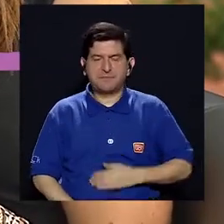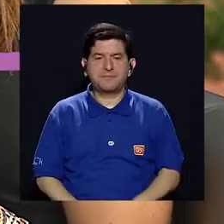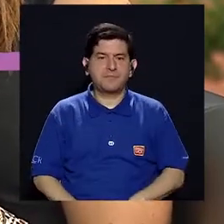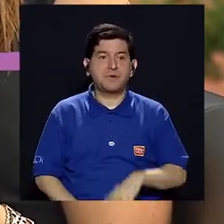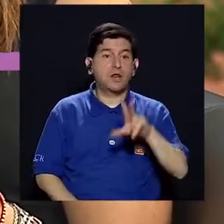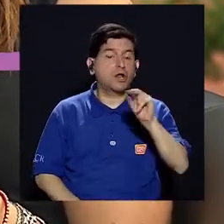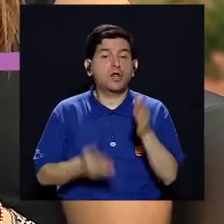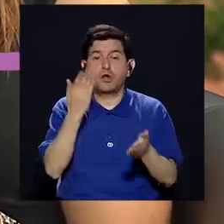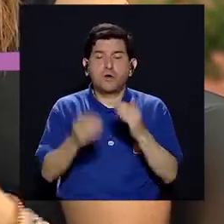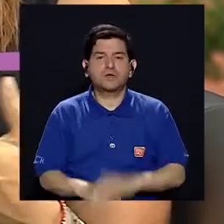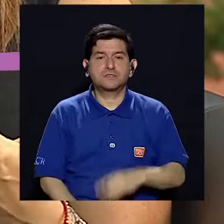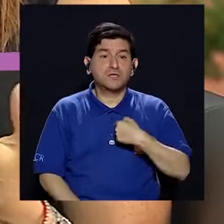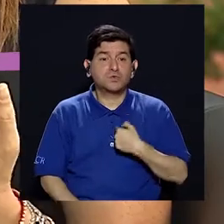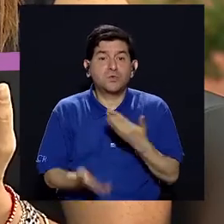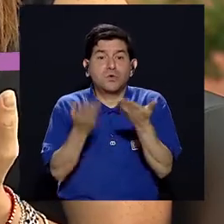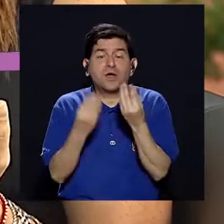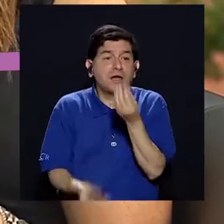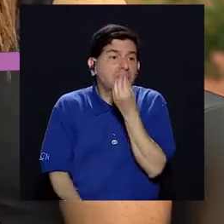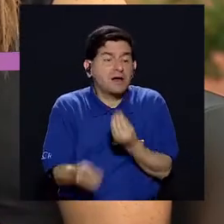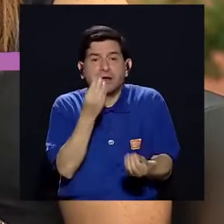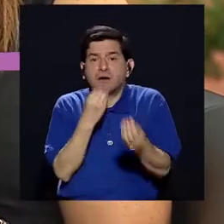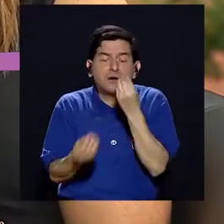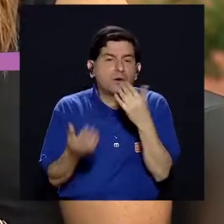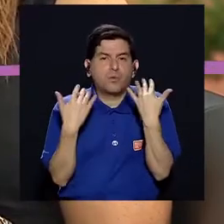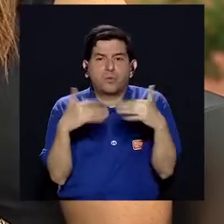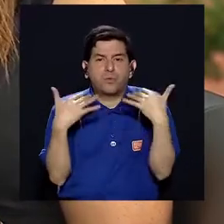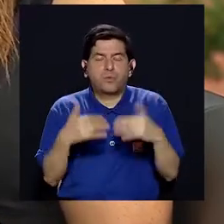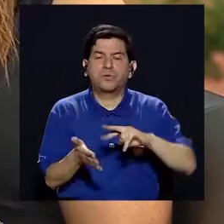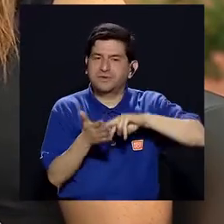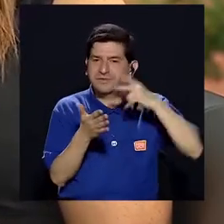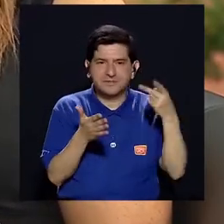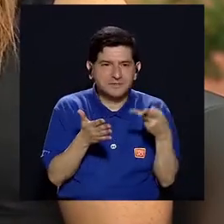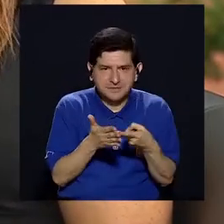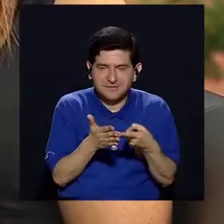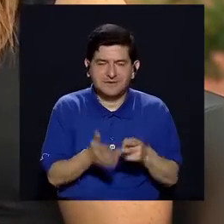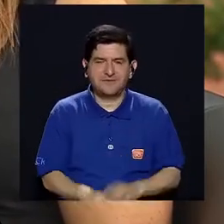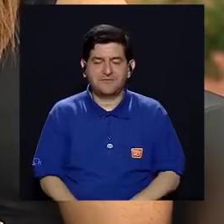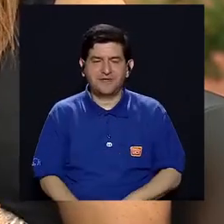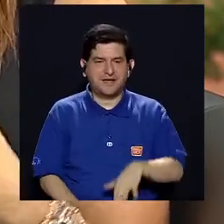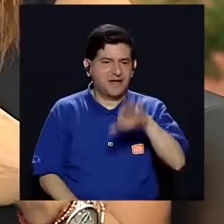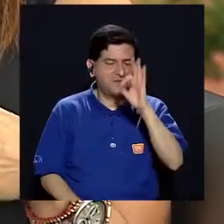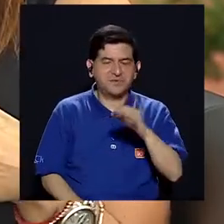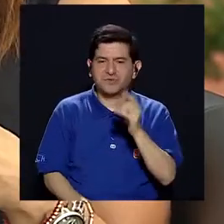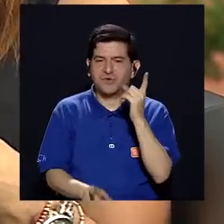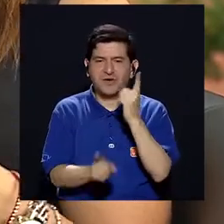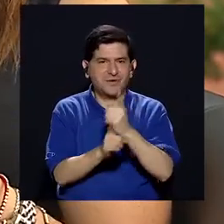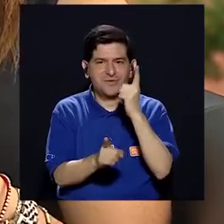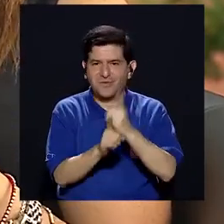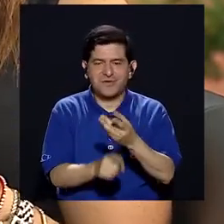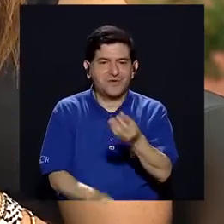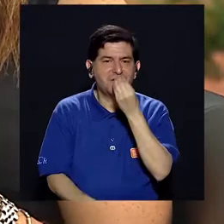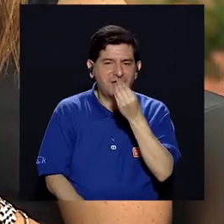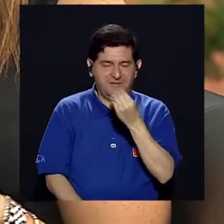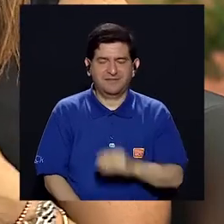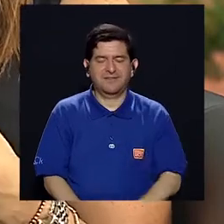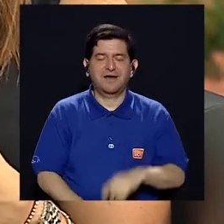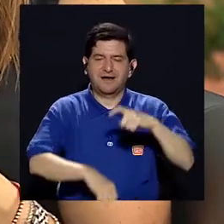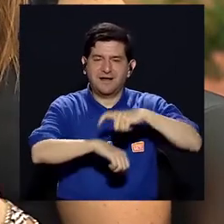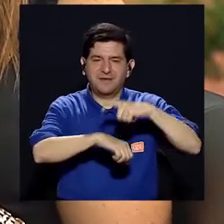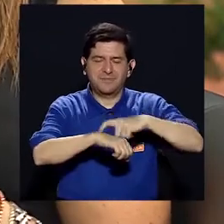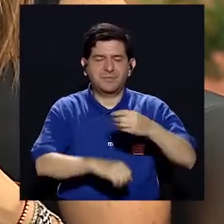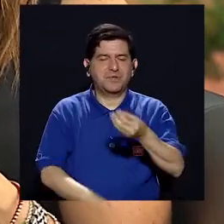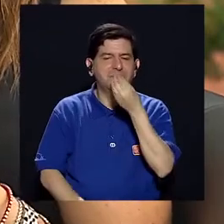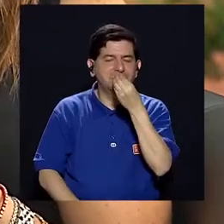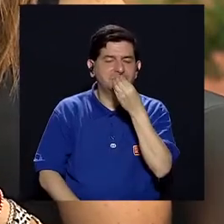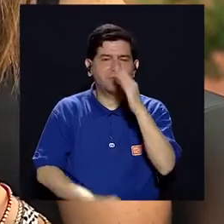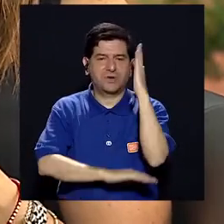y, por ende, no llegar con ansiedad o con demasiada hambre, que, por ende, no vayamos a escoger los alimentos adecuados y las porciones